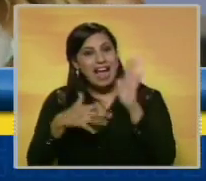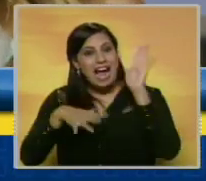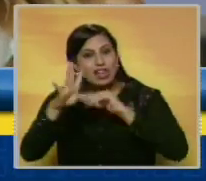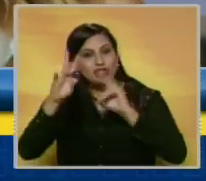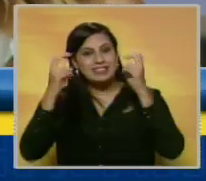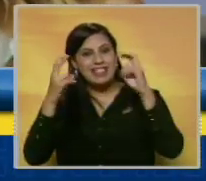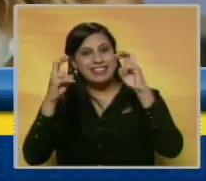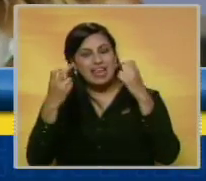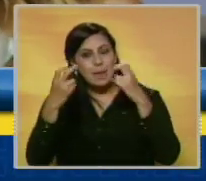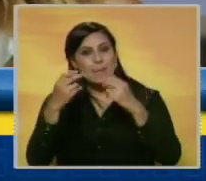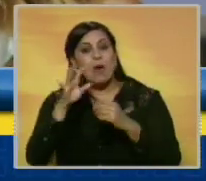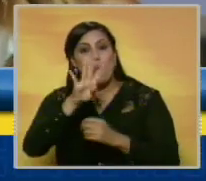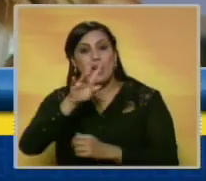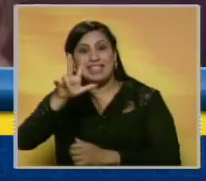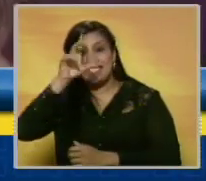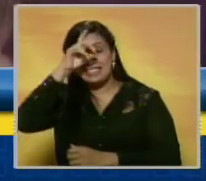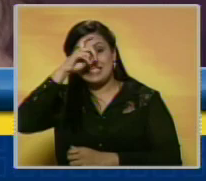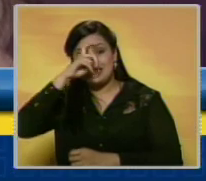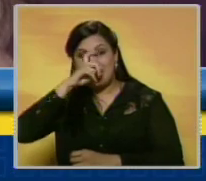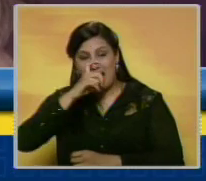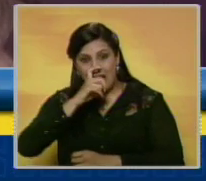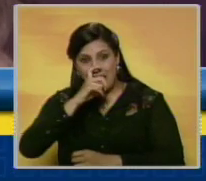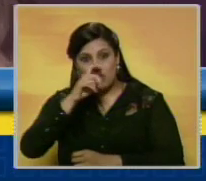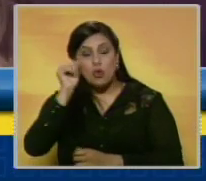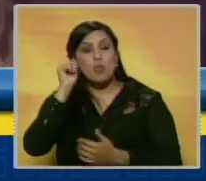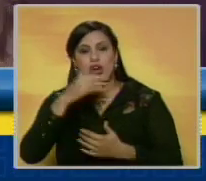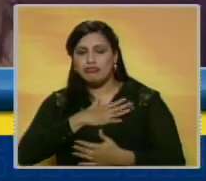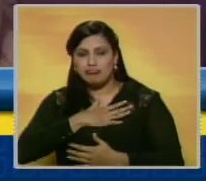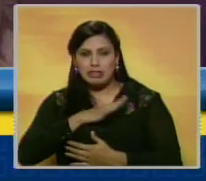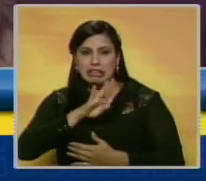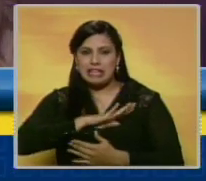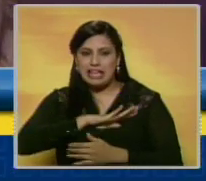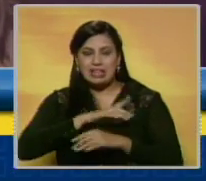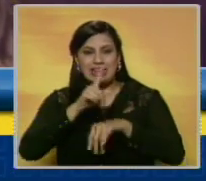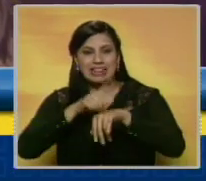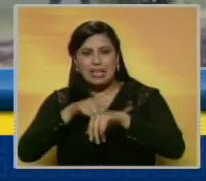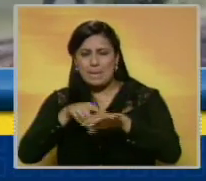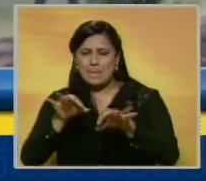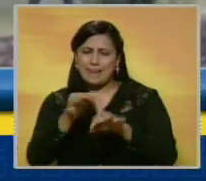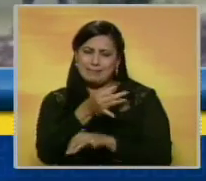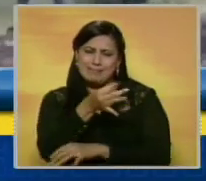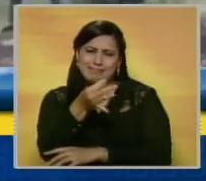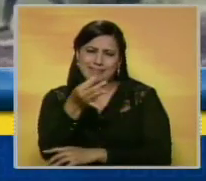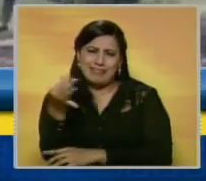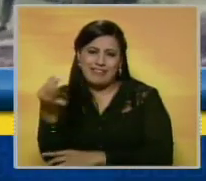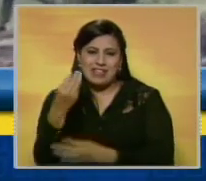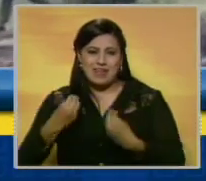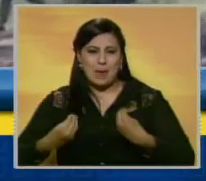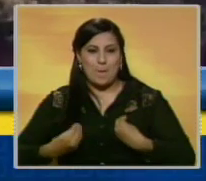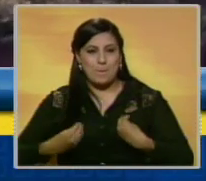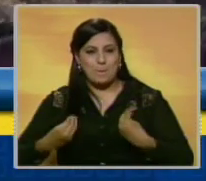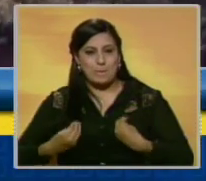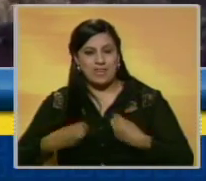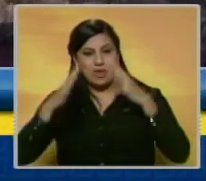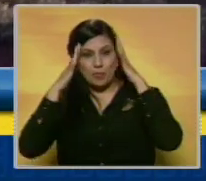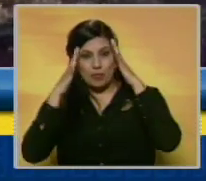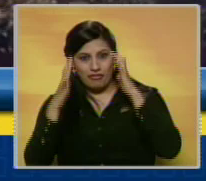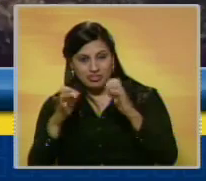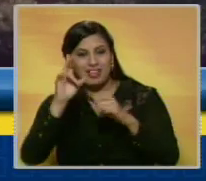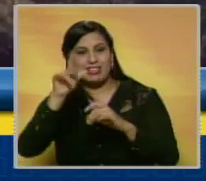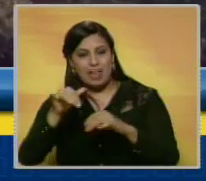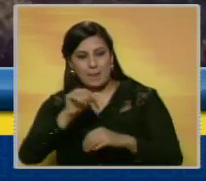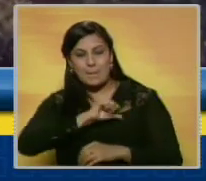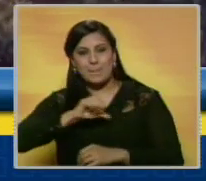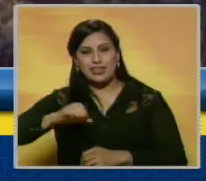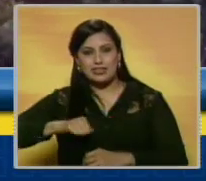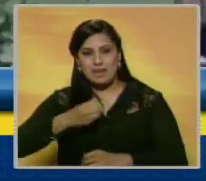14 temas. A sus 43 años, Thalía dice estar pasando por una etapa espléndida de su vida, tanto profesional como